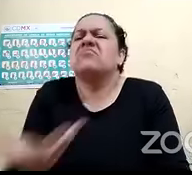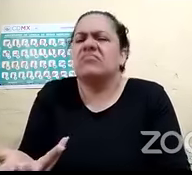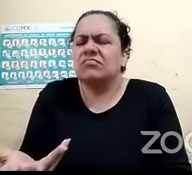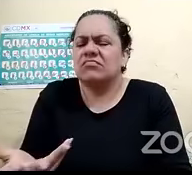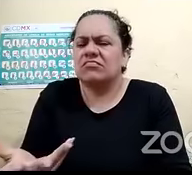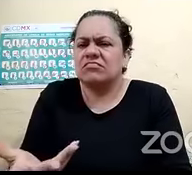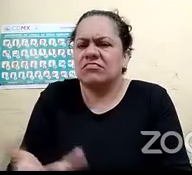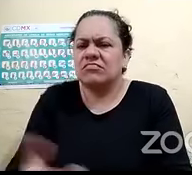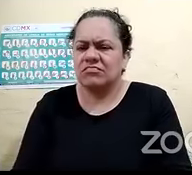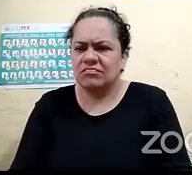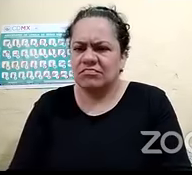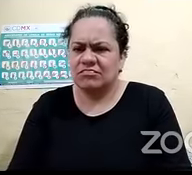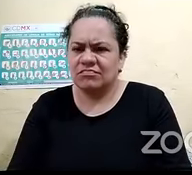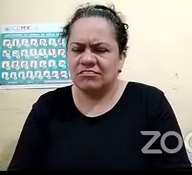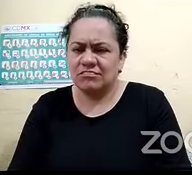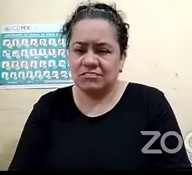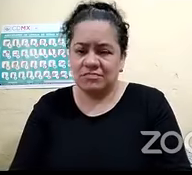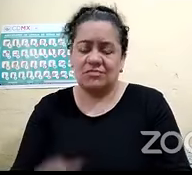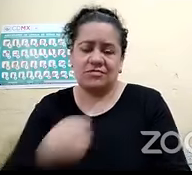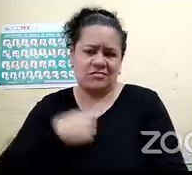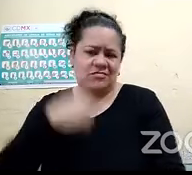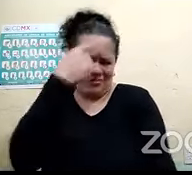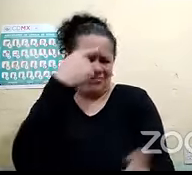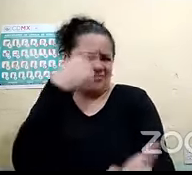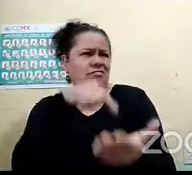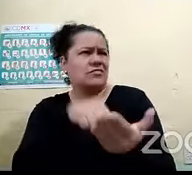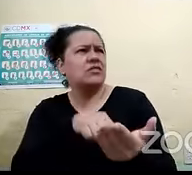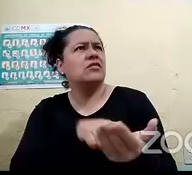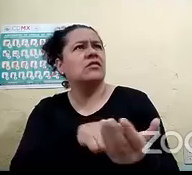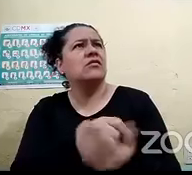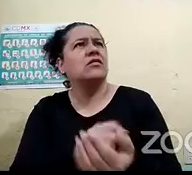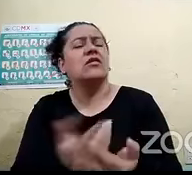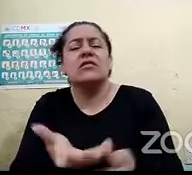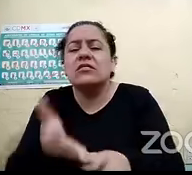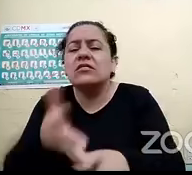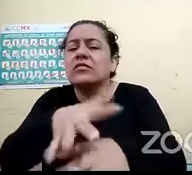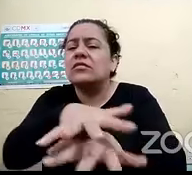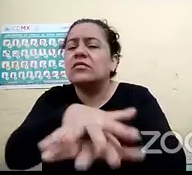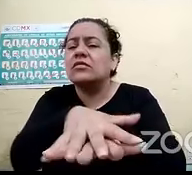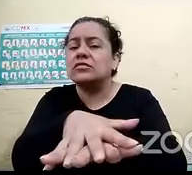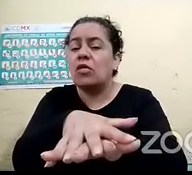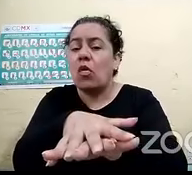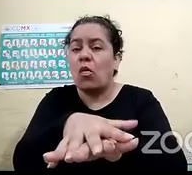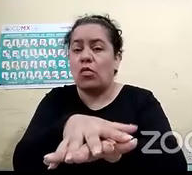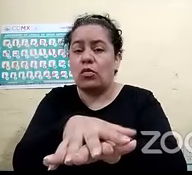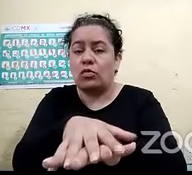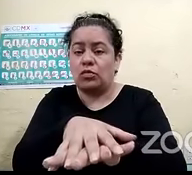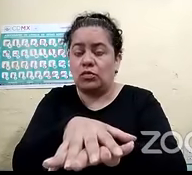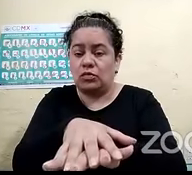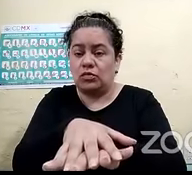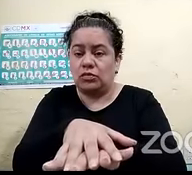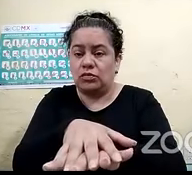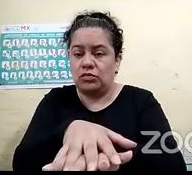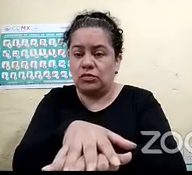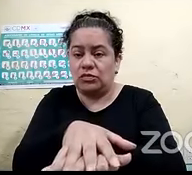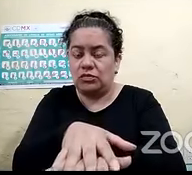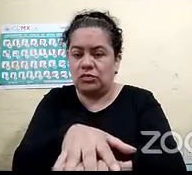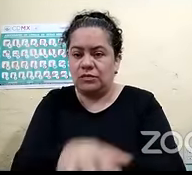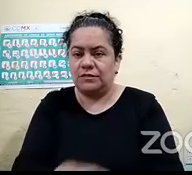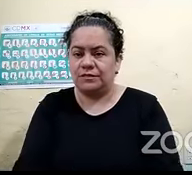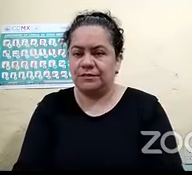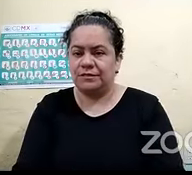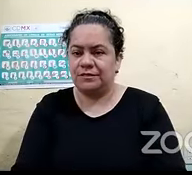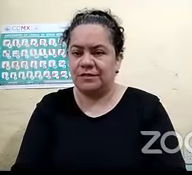Bueno, desde mi punto de vista, la inclusión es una oportunidad para buscar